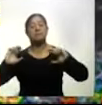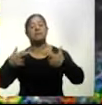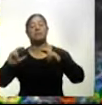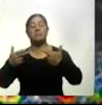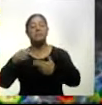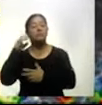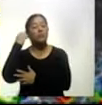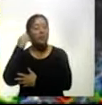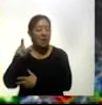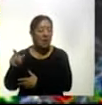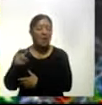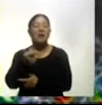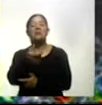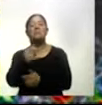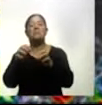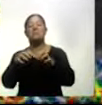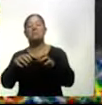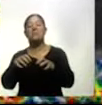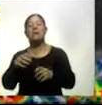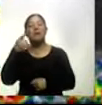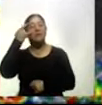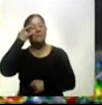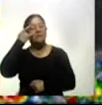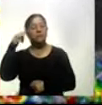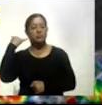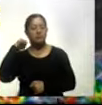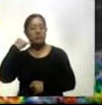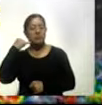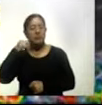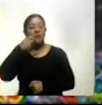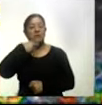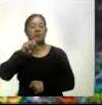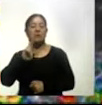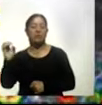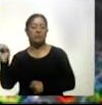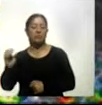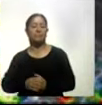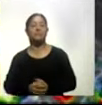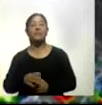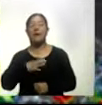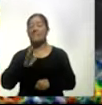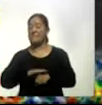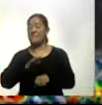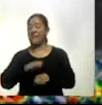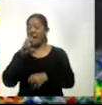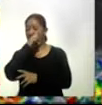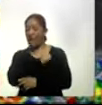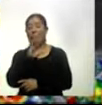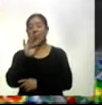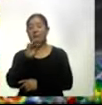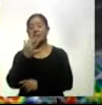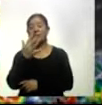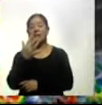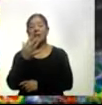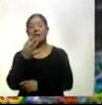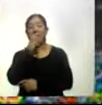Oaxaca y Chubascos en Campeche Yucatán y Quintana Roo en contraste se pronostican temperaturas máximas superiores a 40 grados en